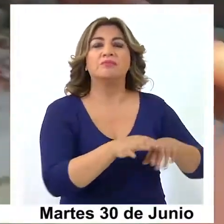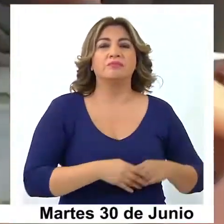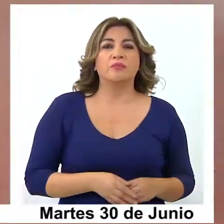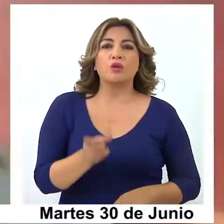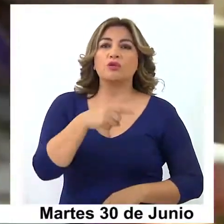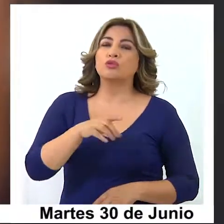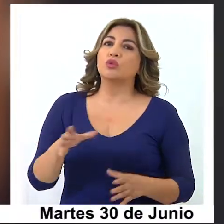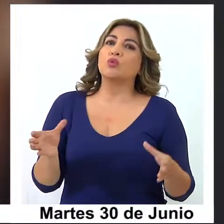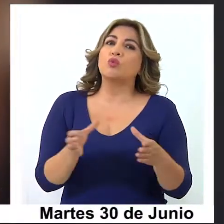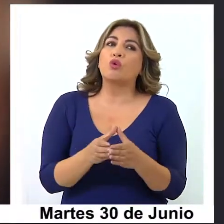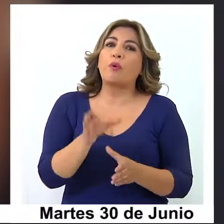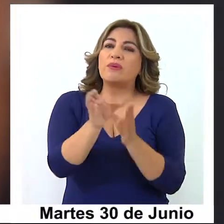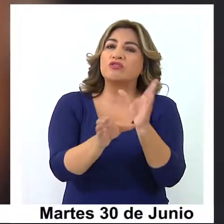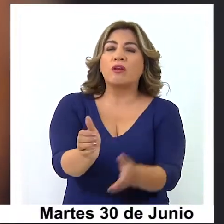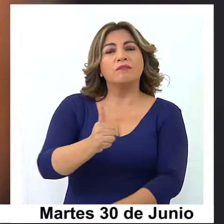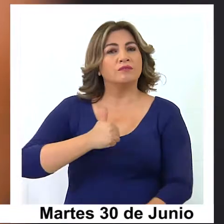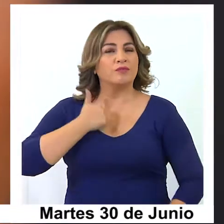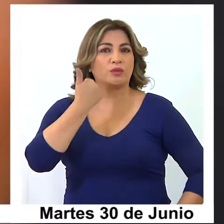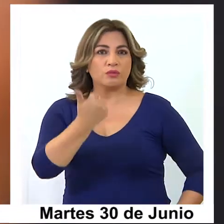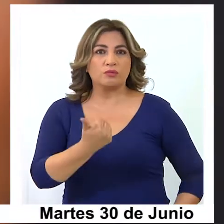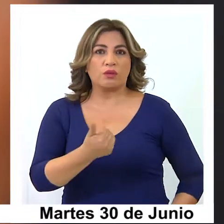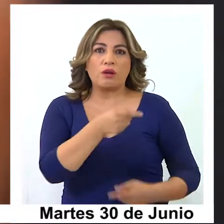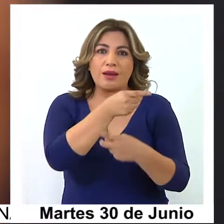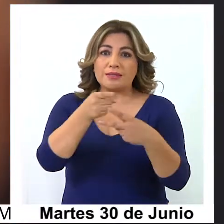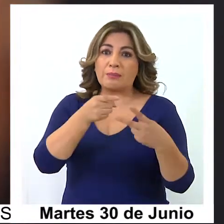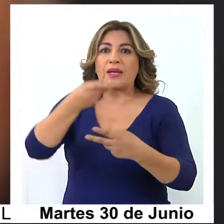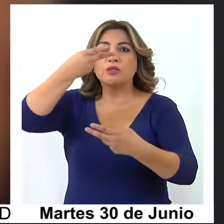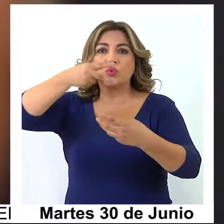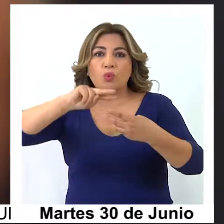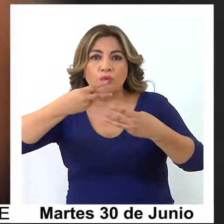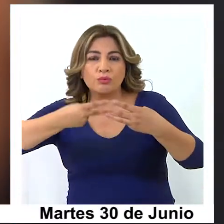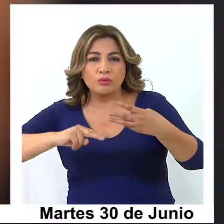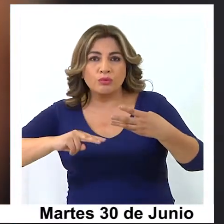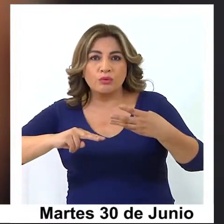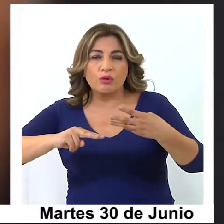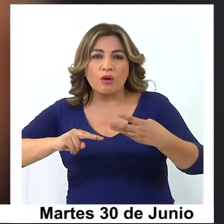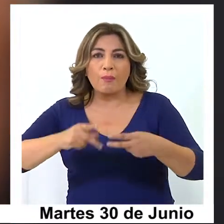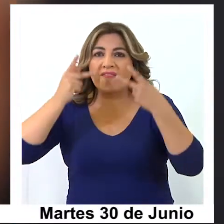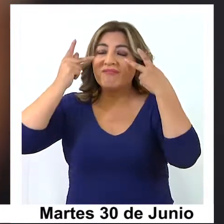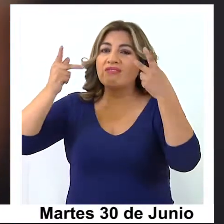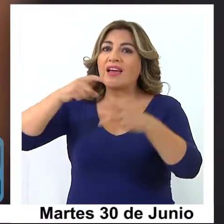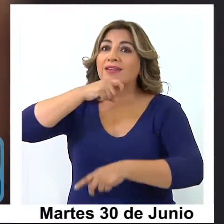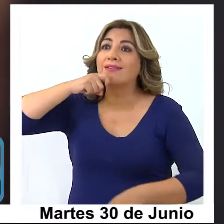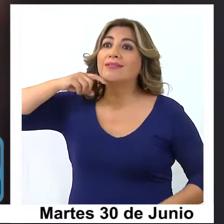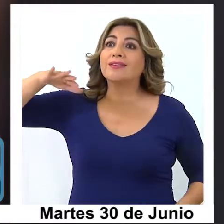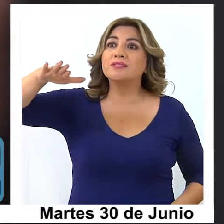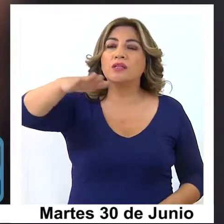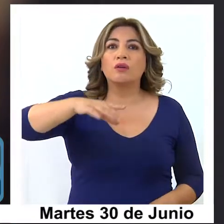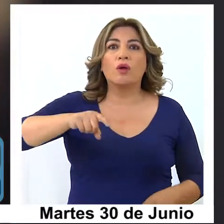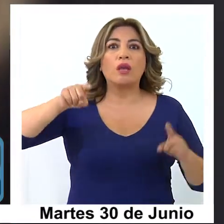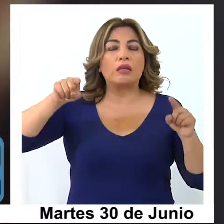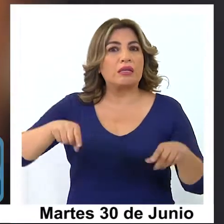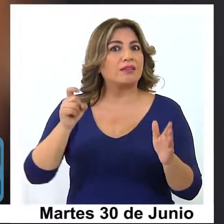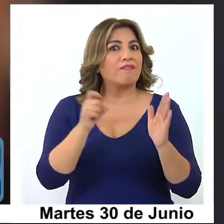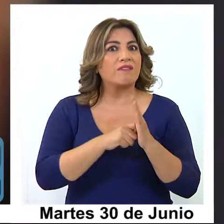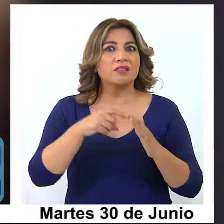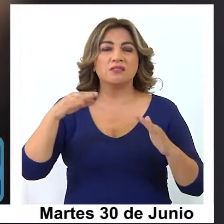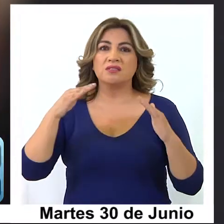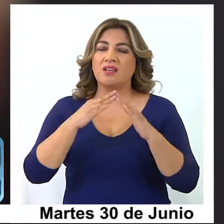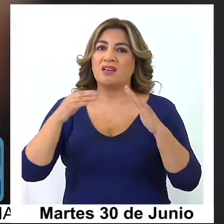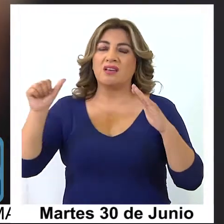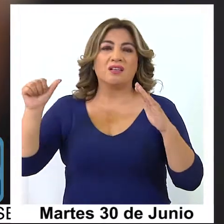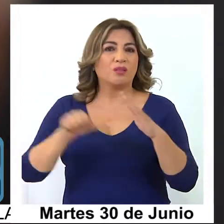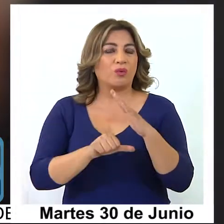Somos un grupo de voluntarios que cada semana nos vamos turnando para poder subir y la verdad es que en este tiempo de pandemia ha sido bastante